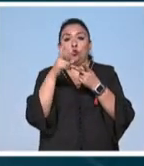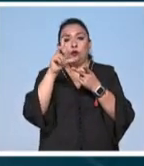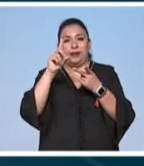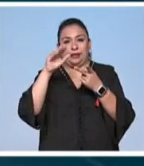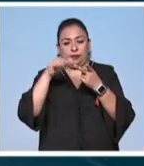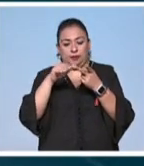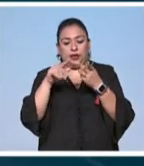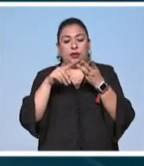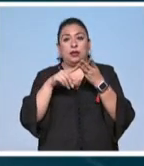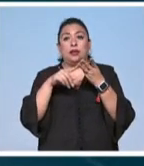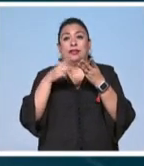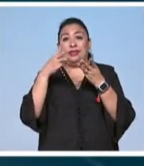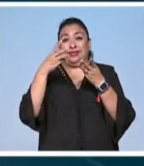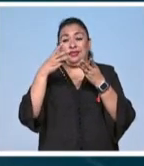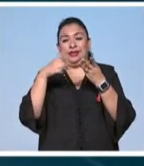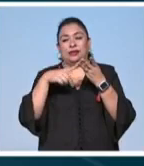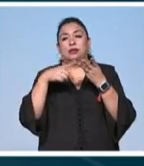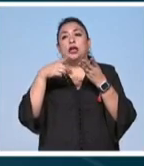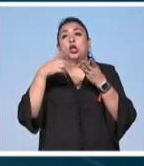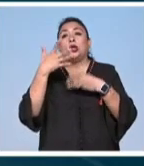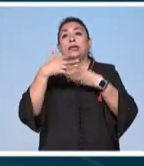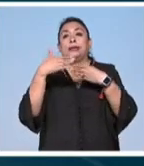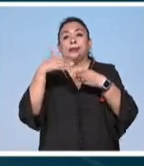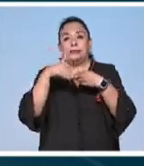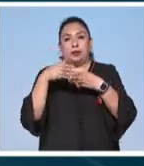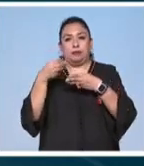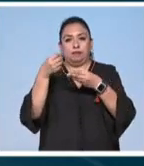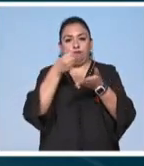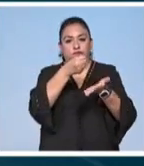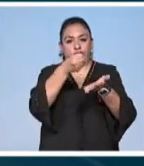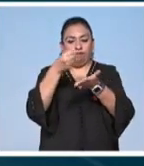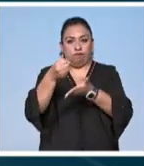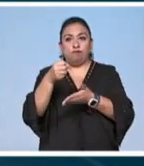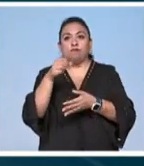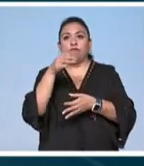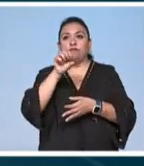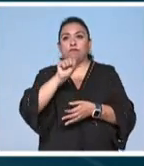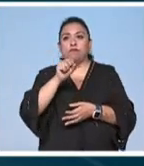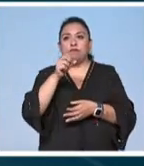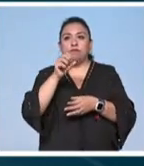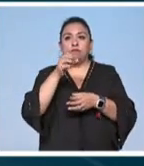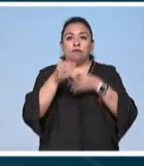y el tercero a 15 mil pesos noticias 22 karen